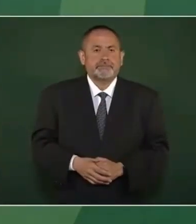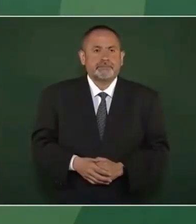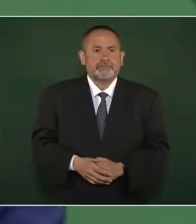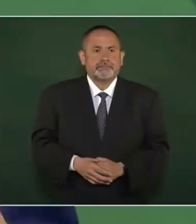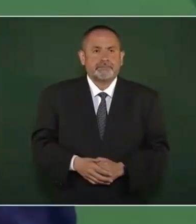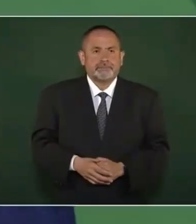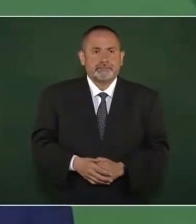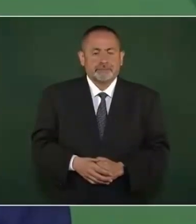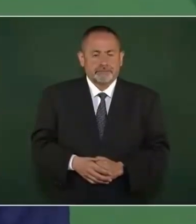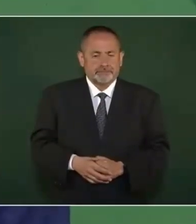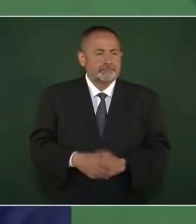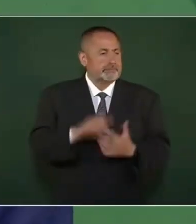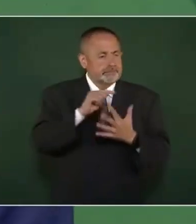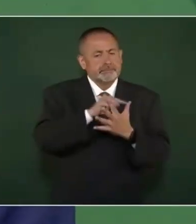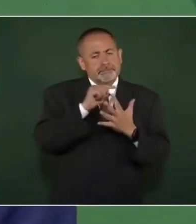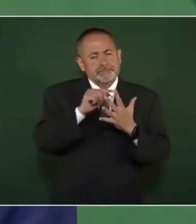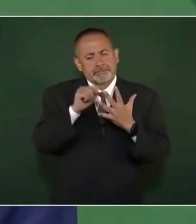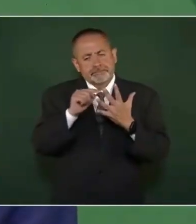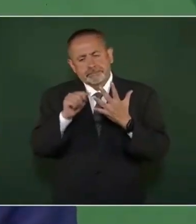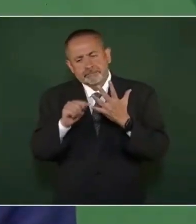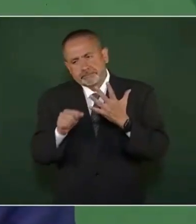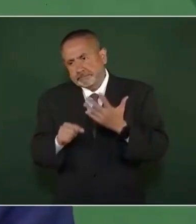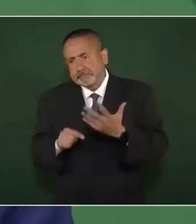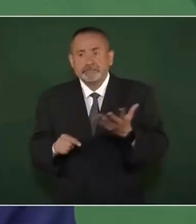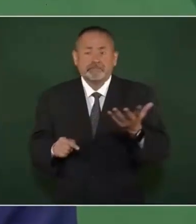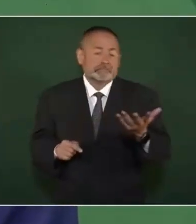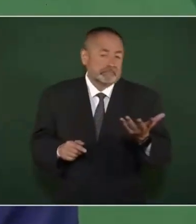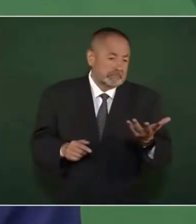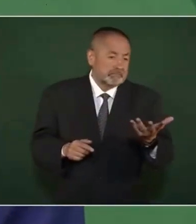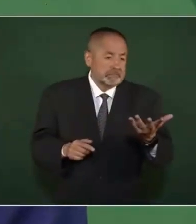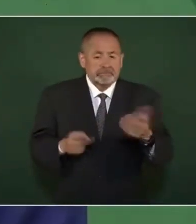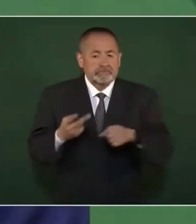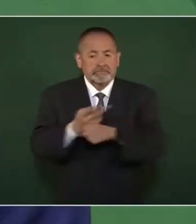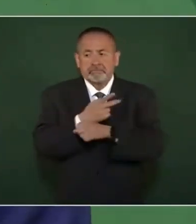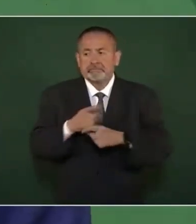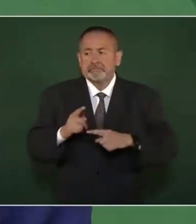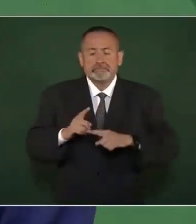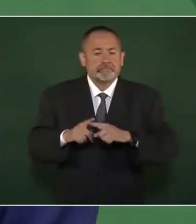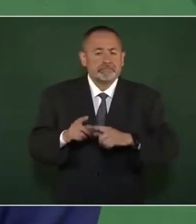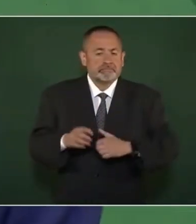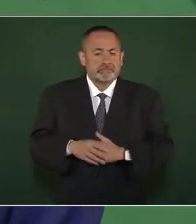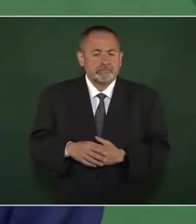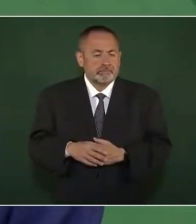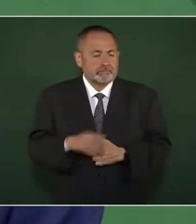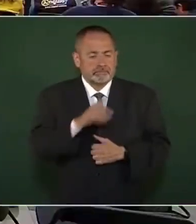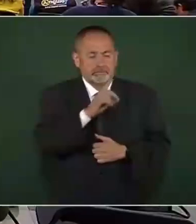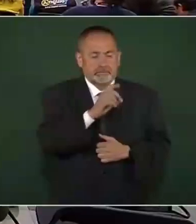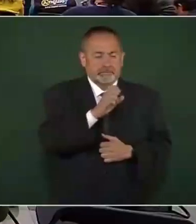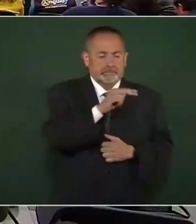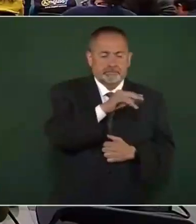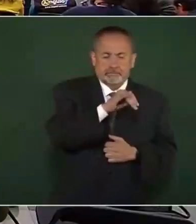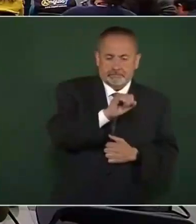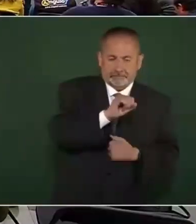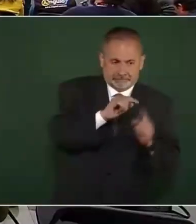Todo esto sucede. Entonces, le dice Denise Merker,